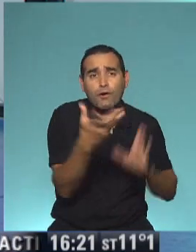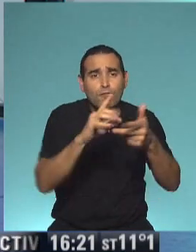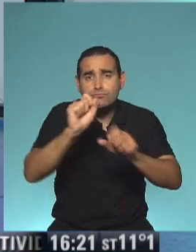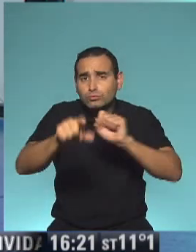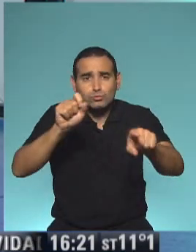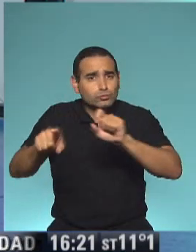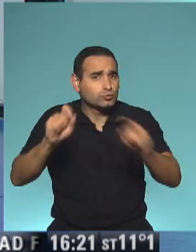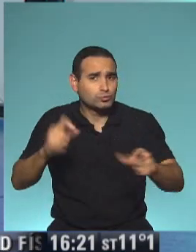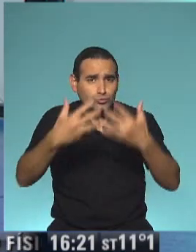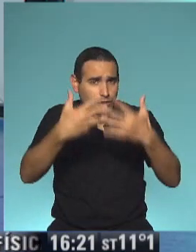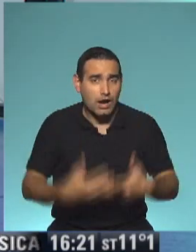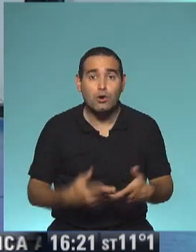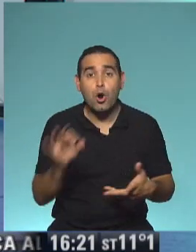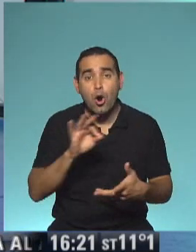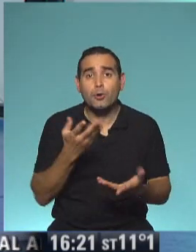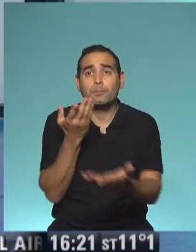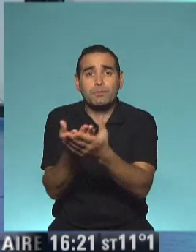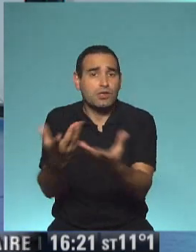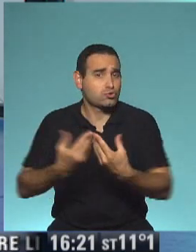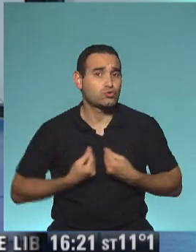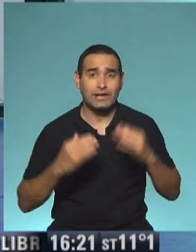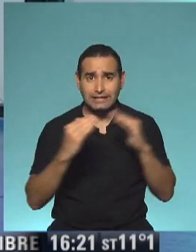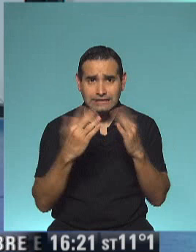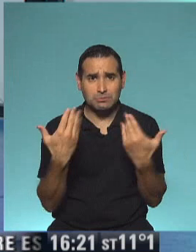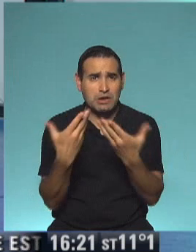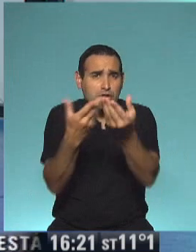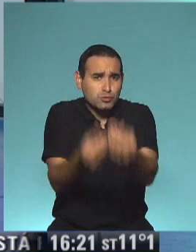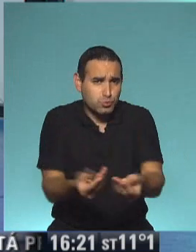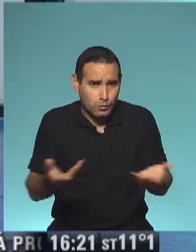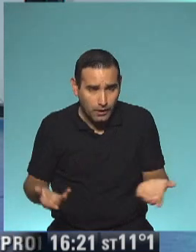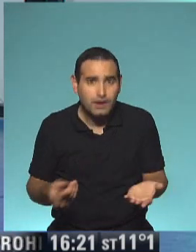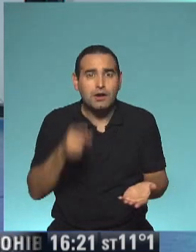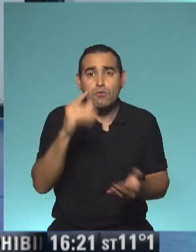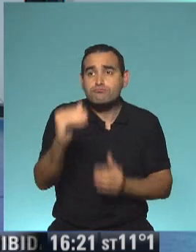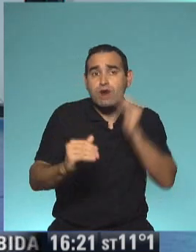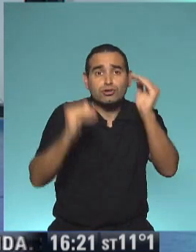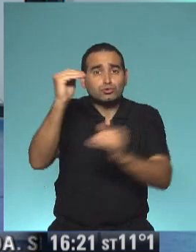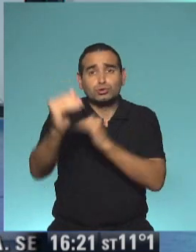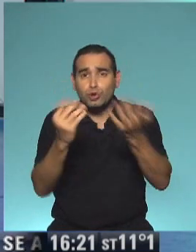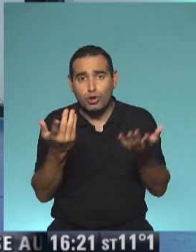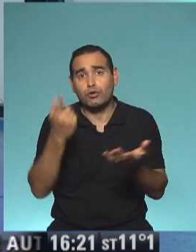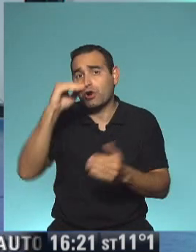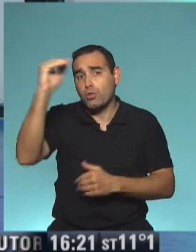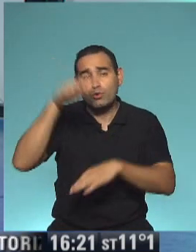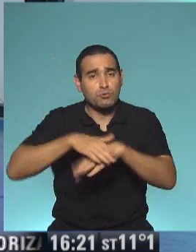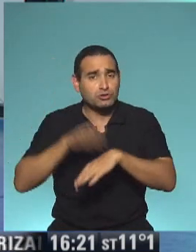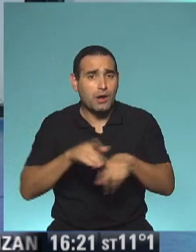facilidad y si no, busca ayuda. Pidan en casa que nos puedan dar una mano a alguien mayor, sea el adulto responsable, un hermanito, un primo, quien